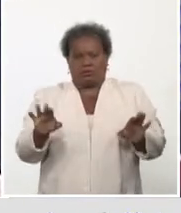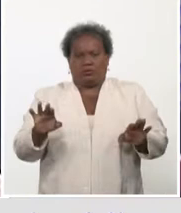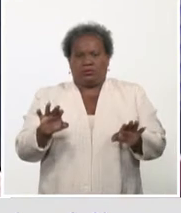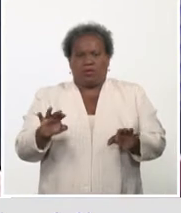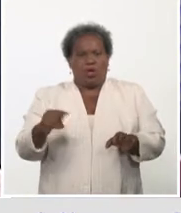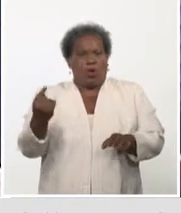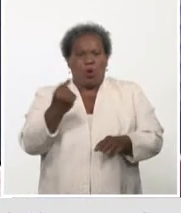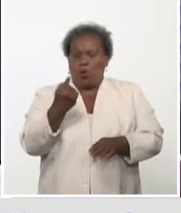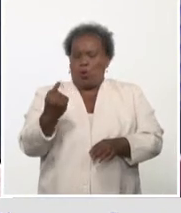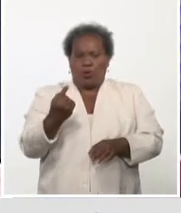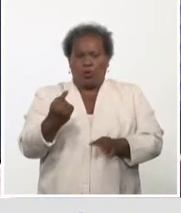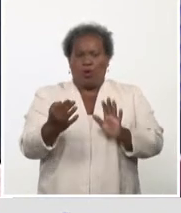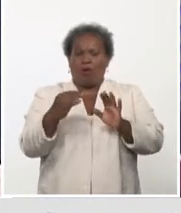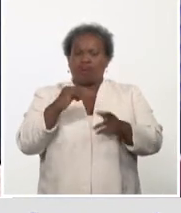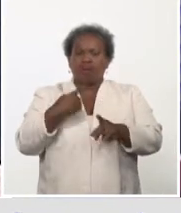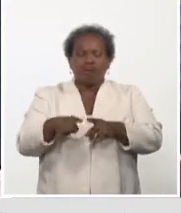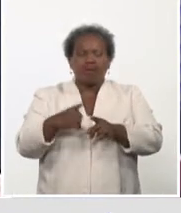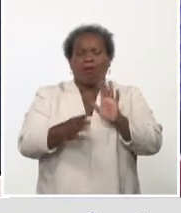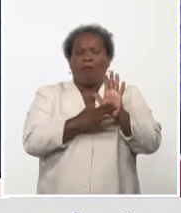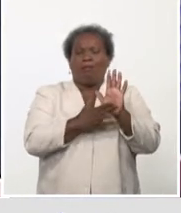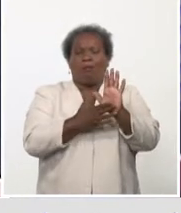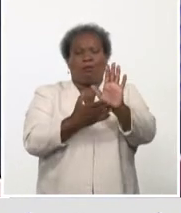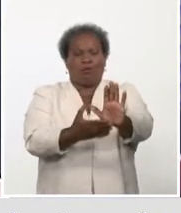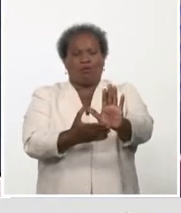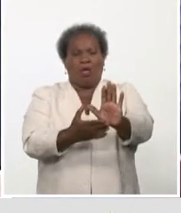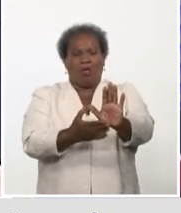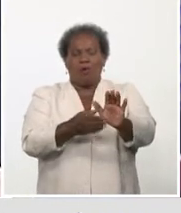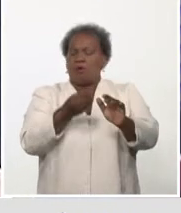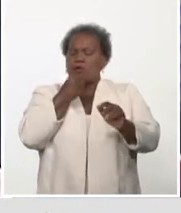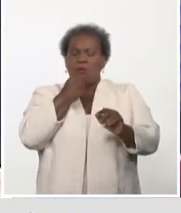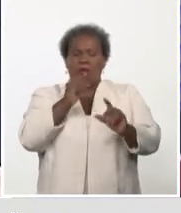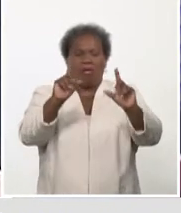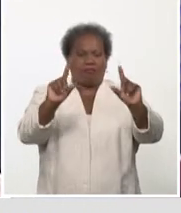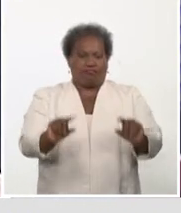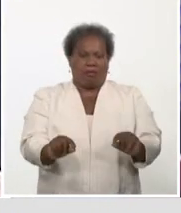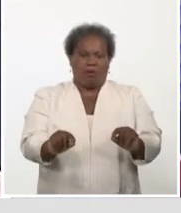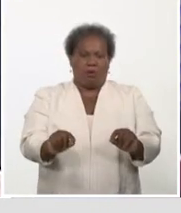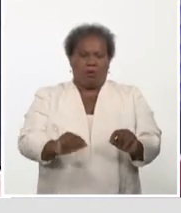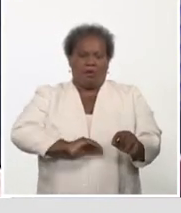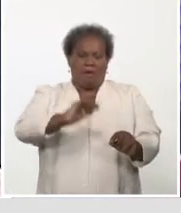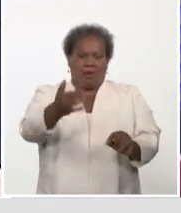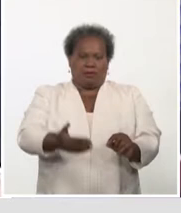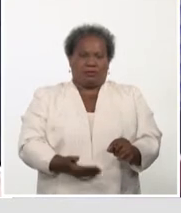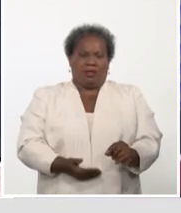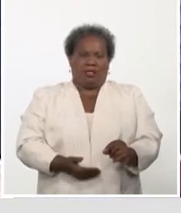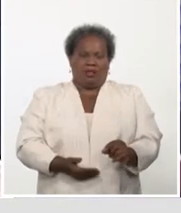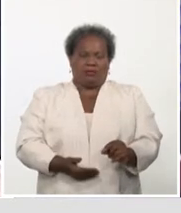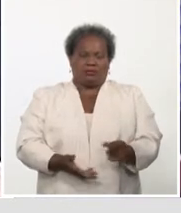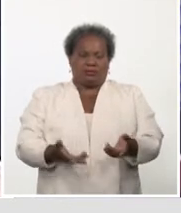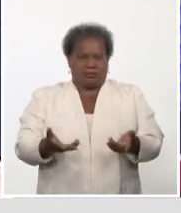demostrado que puede minimizar la posibilidad de contraer la enfermedad,